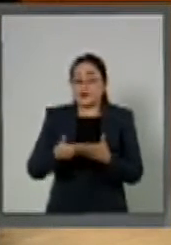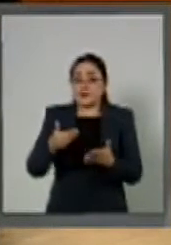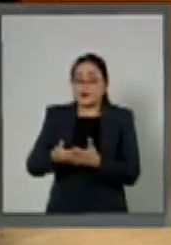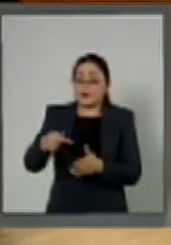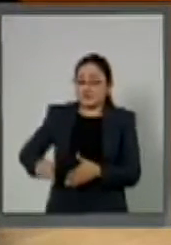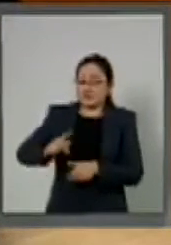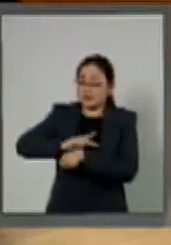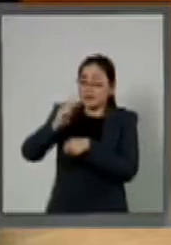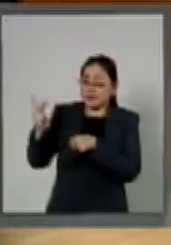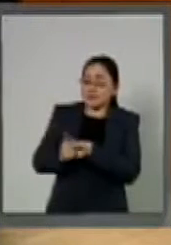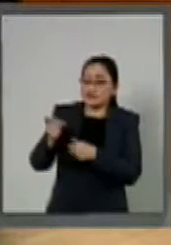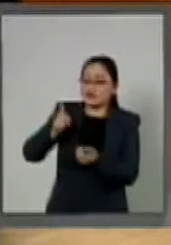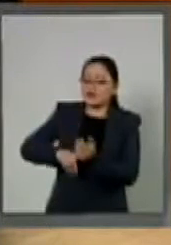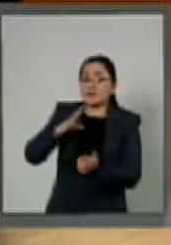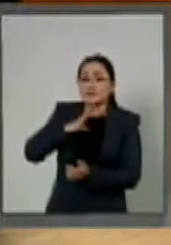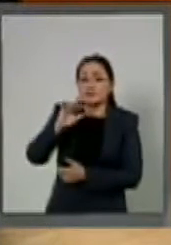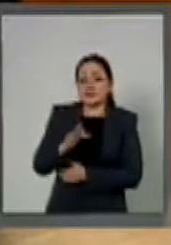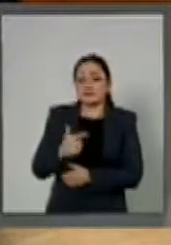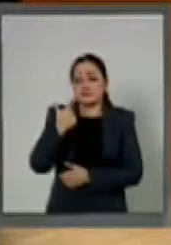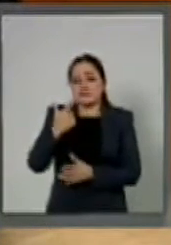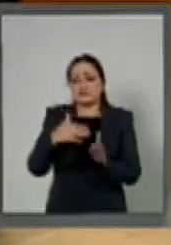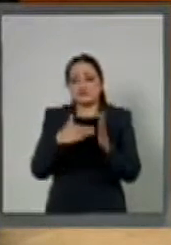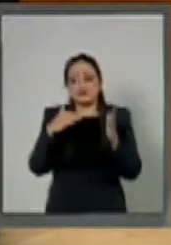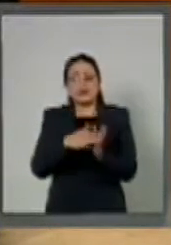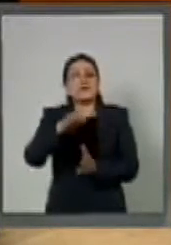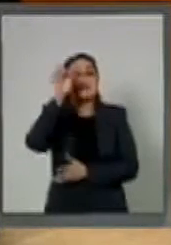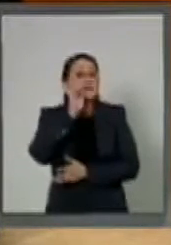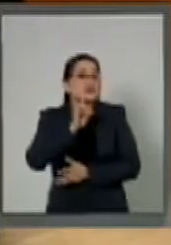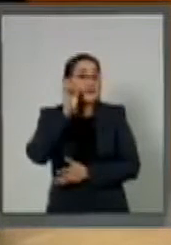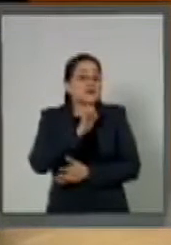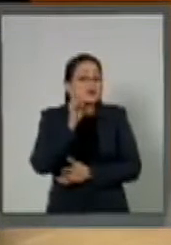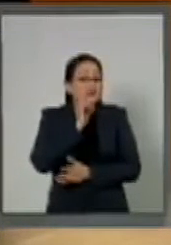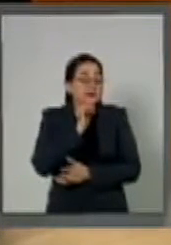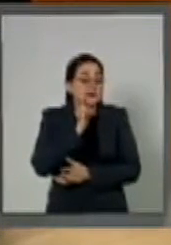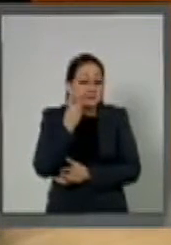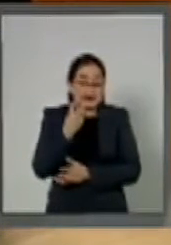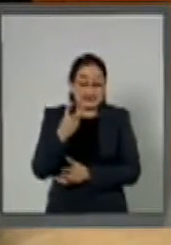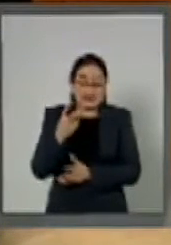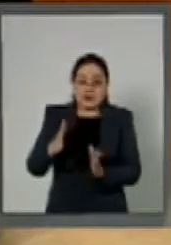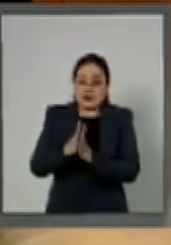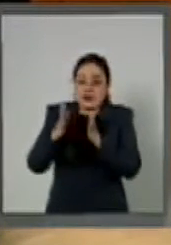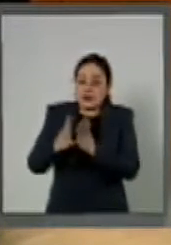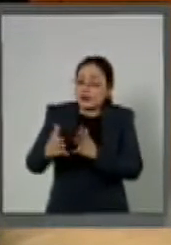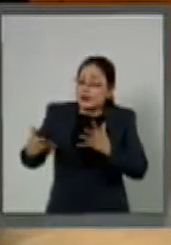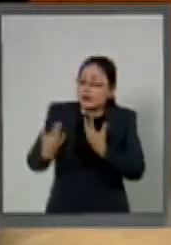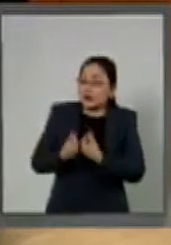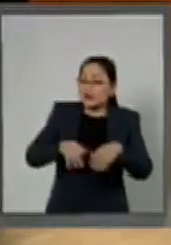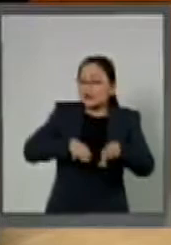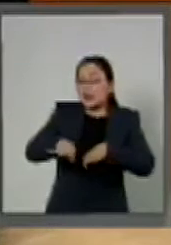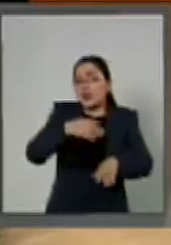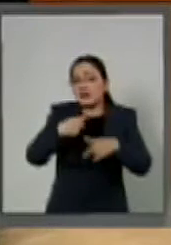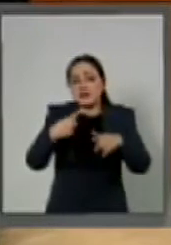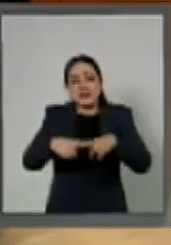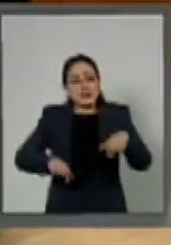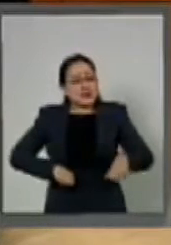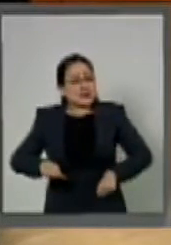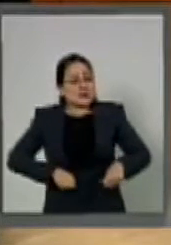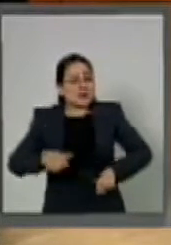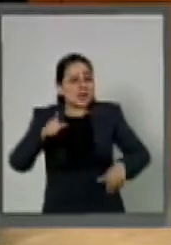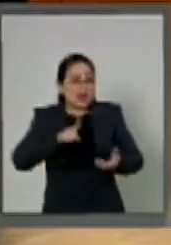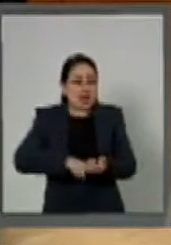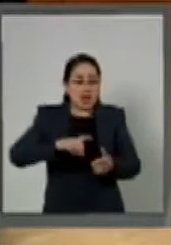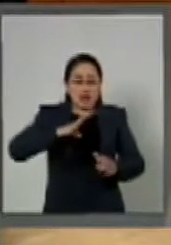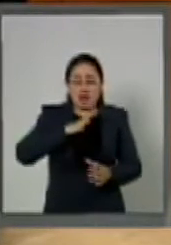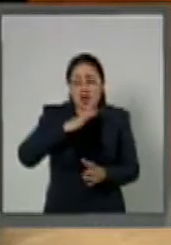cincuenta y siete millones de mujeres, las cuales participan activamente en diversas actividades y